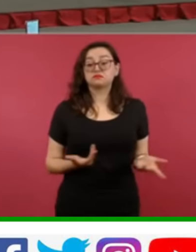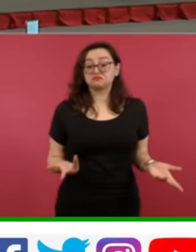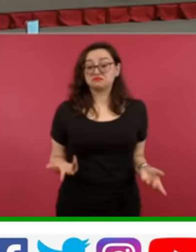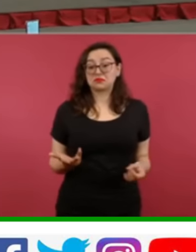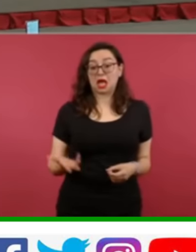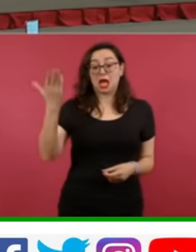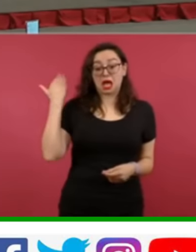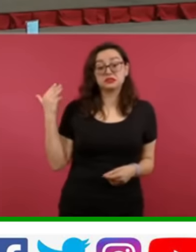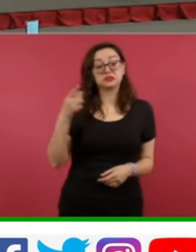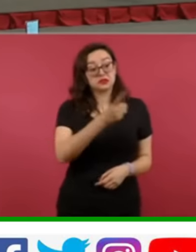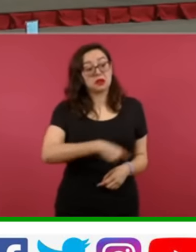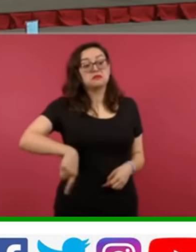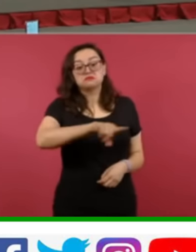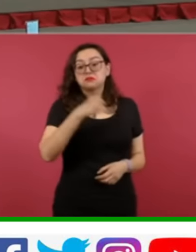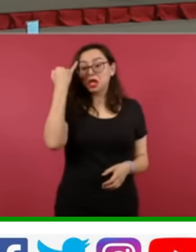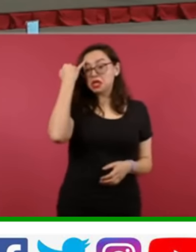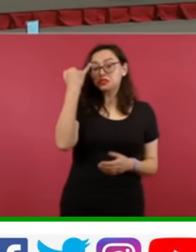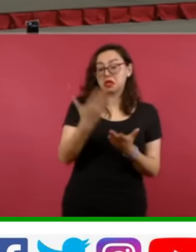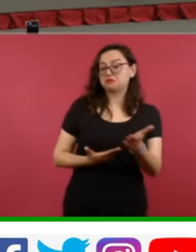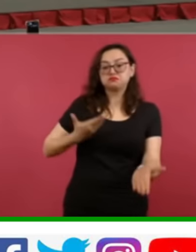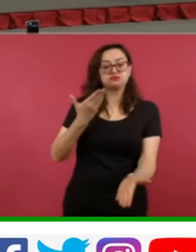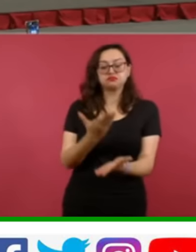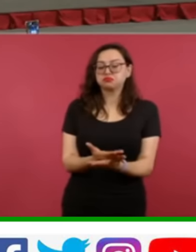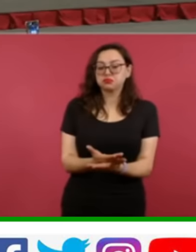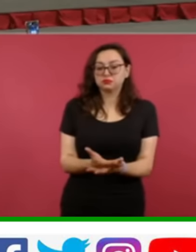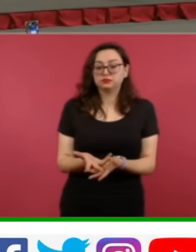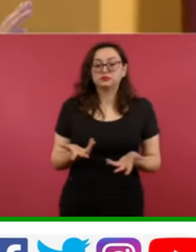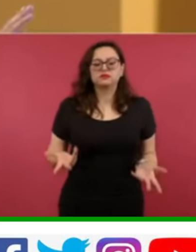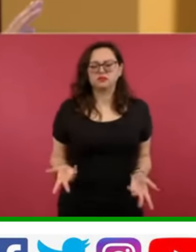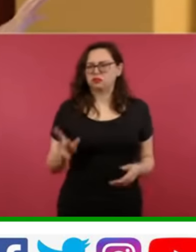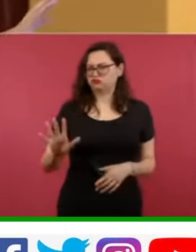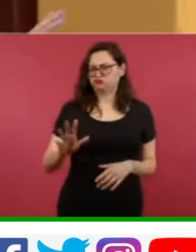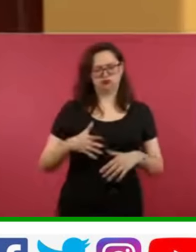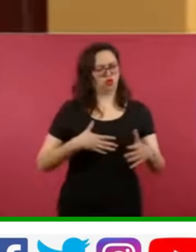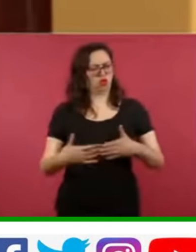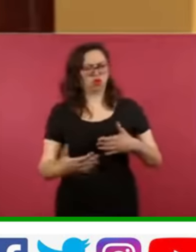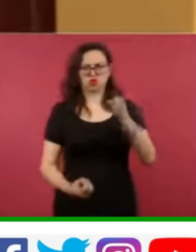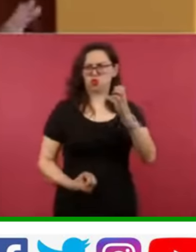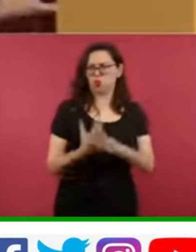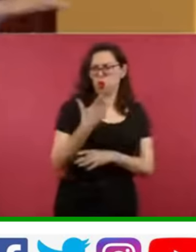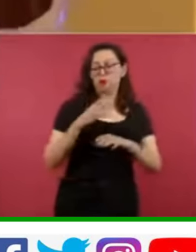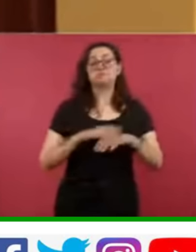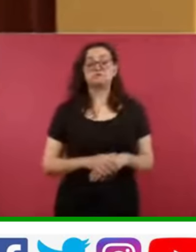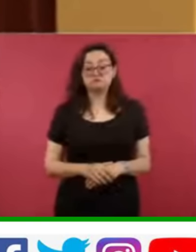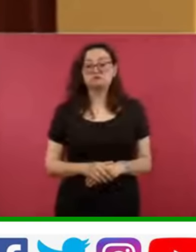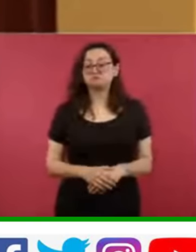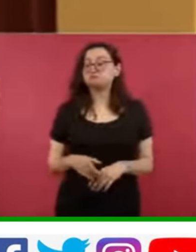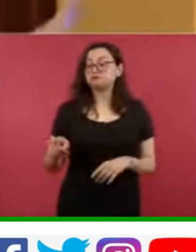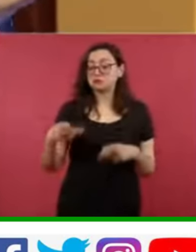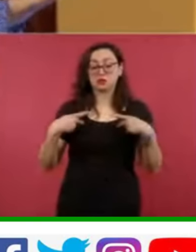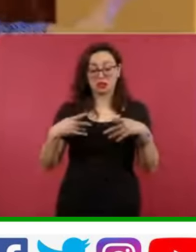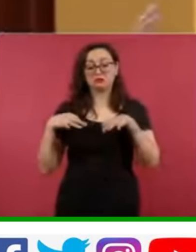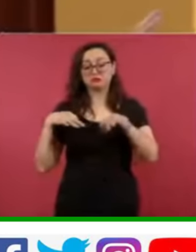las Afores. Y estos fueron los resultados. Un trabajador que ganaba 10 mil pesos, se jubilaba con